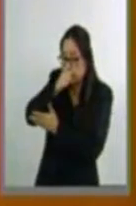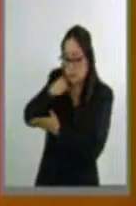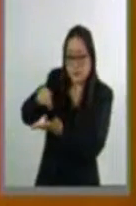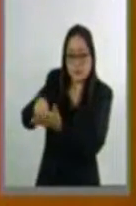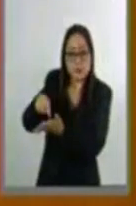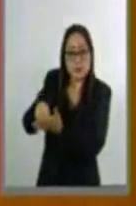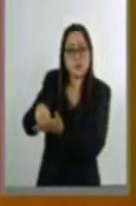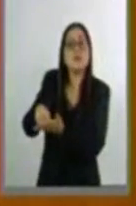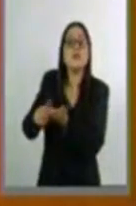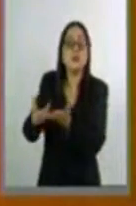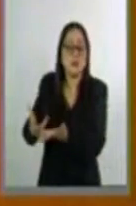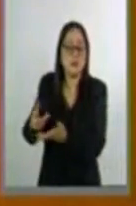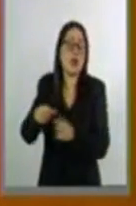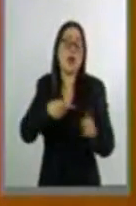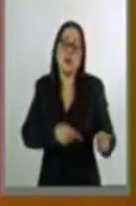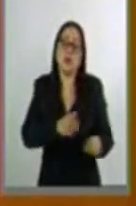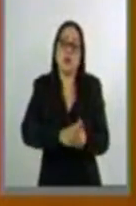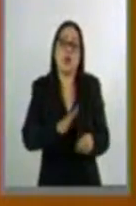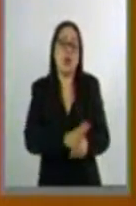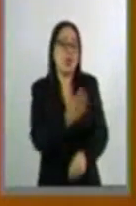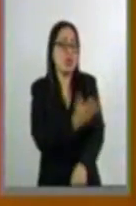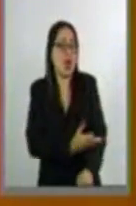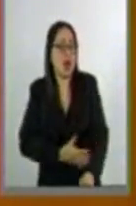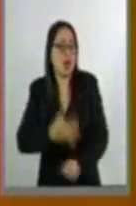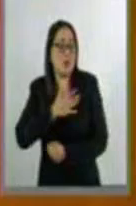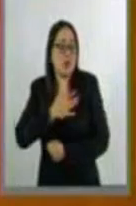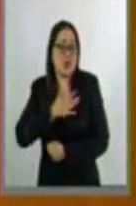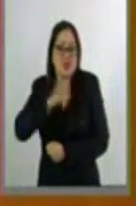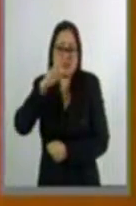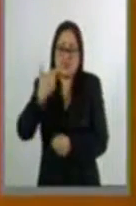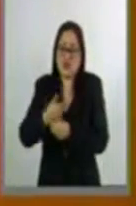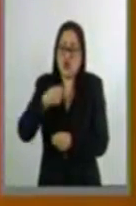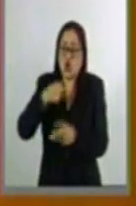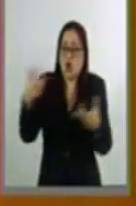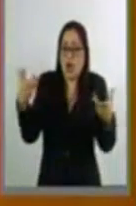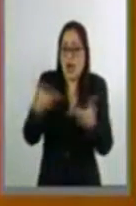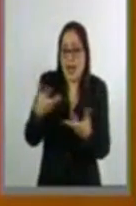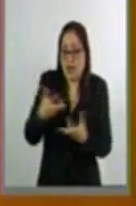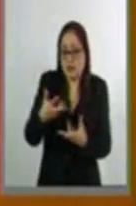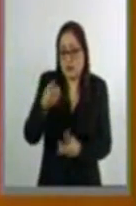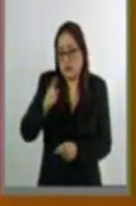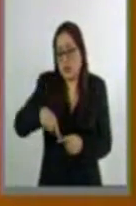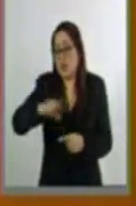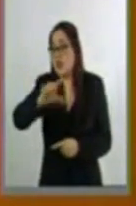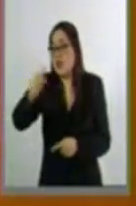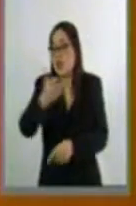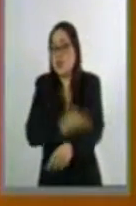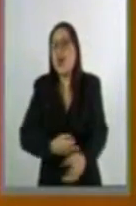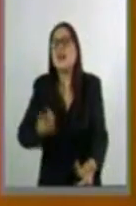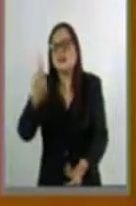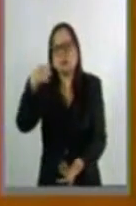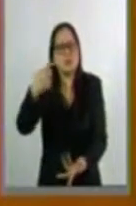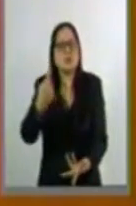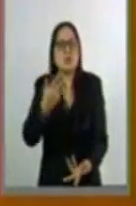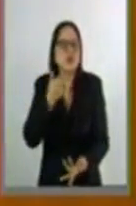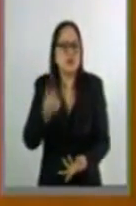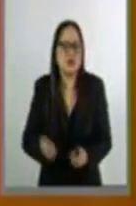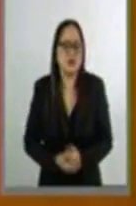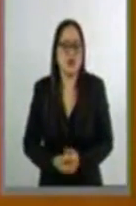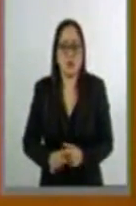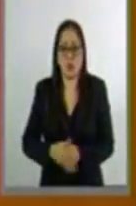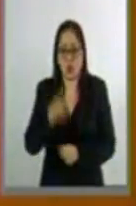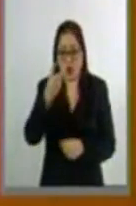mandata, pues ellos de alguna manera resolvieron o bien ya de verdad no sirve para nada. Por eso es importante buscar